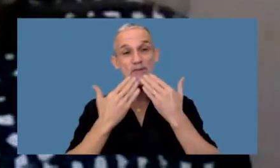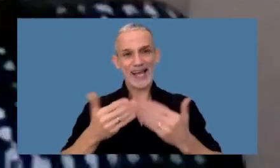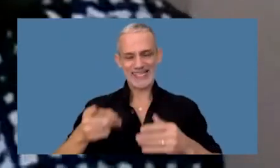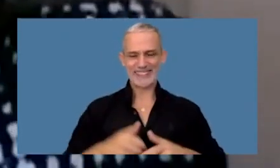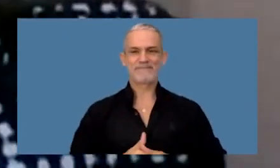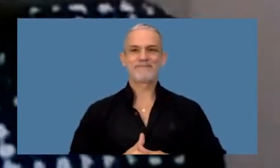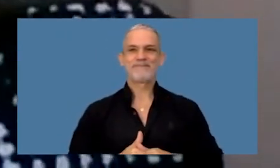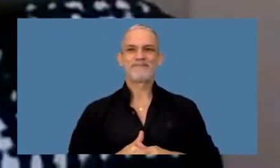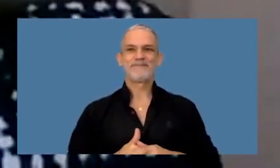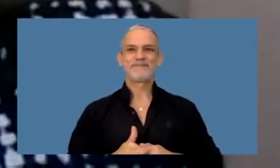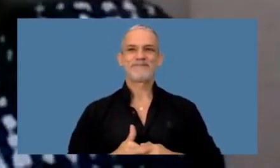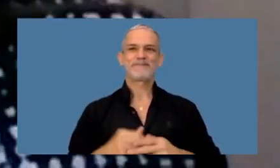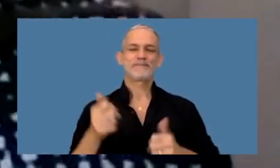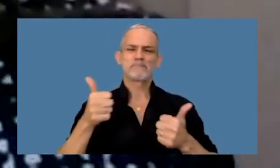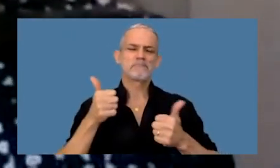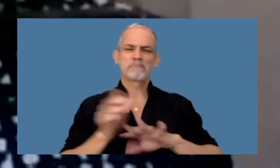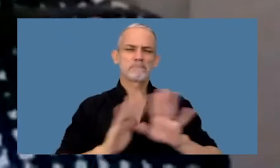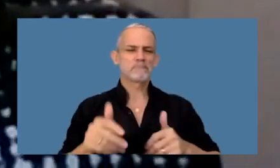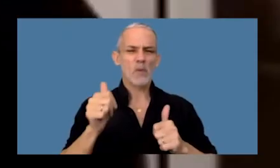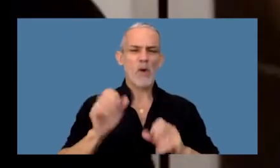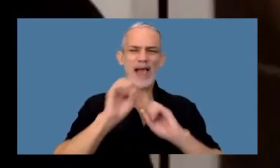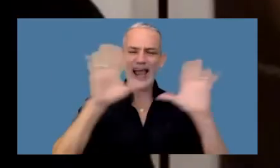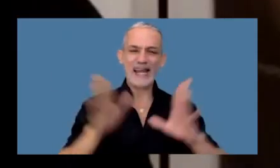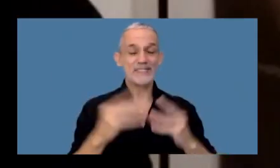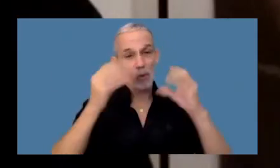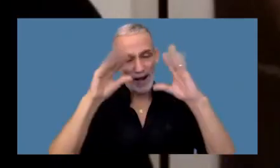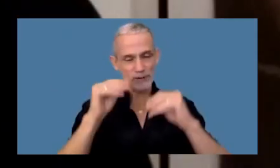a vos excelente buenas noches